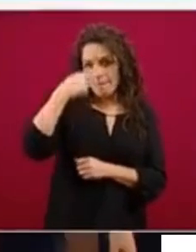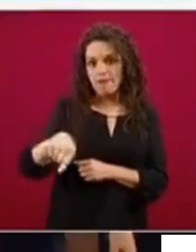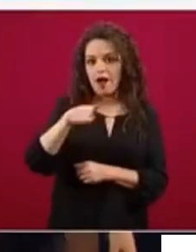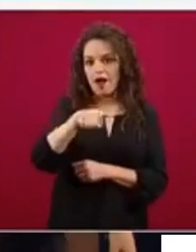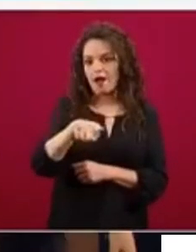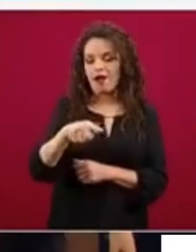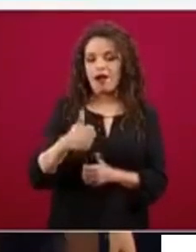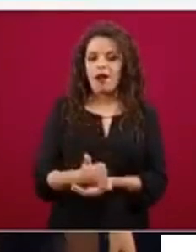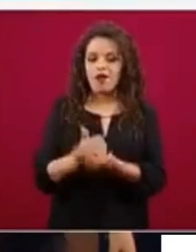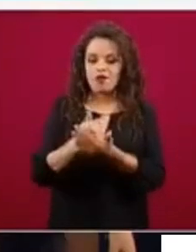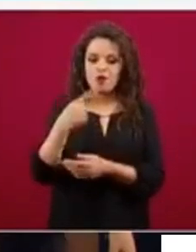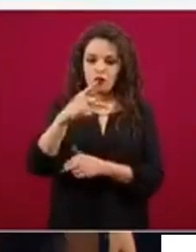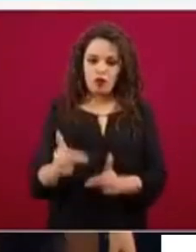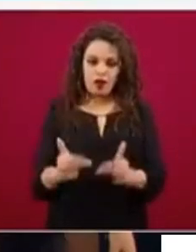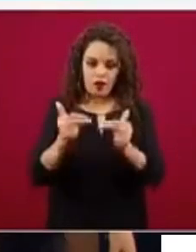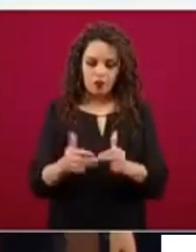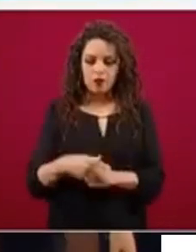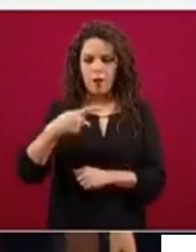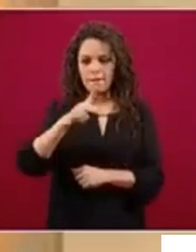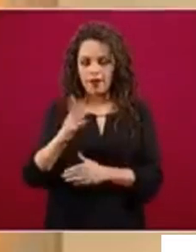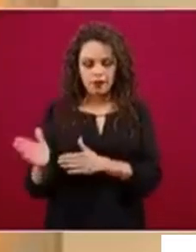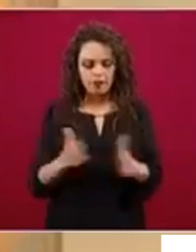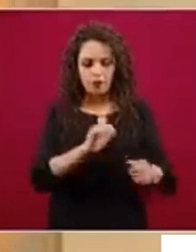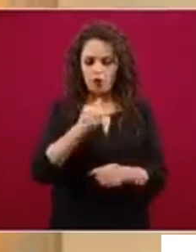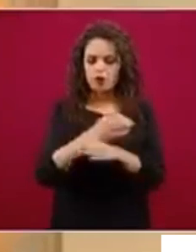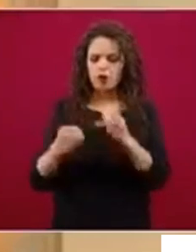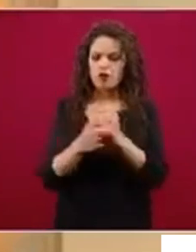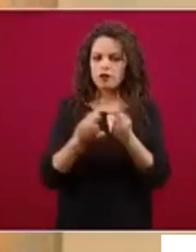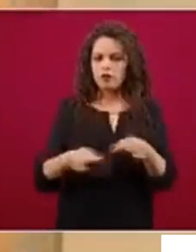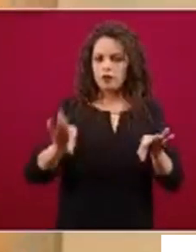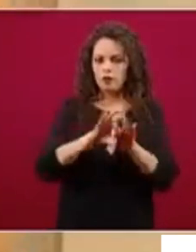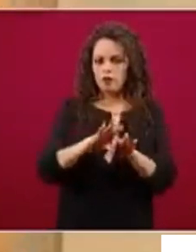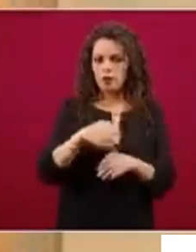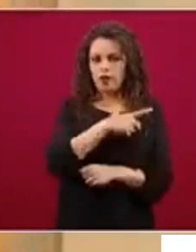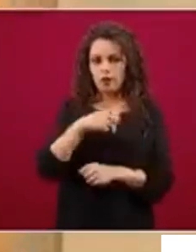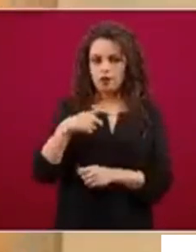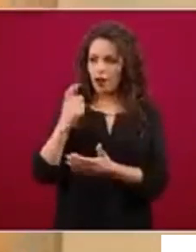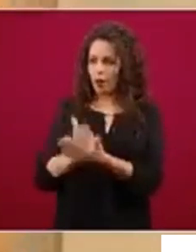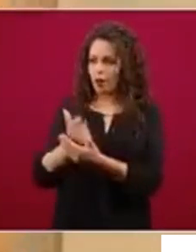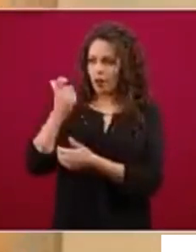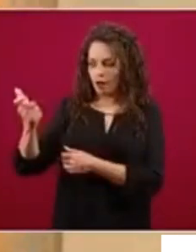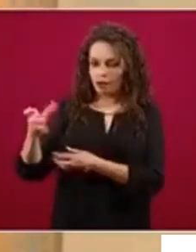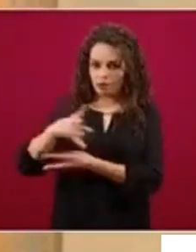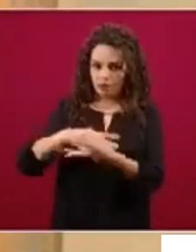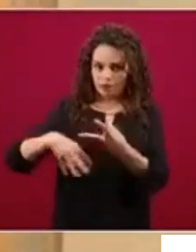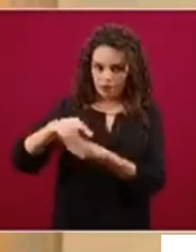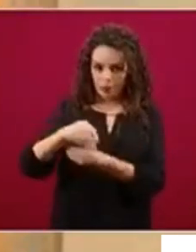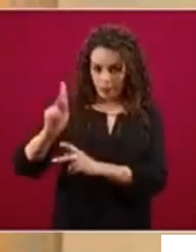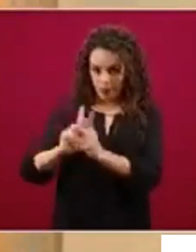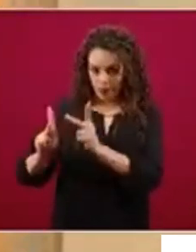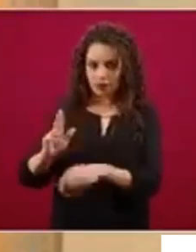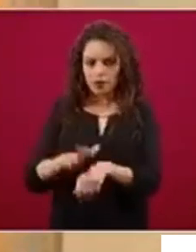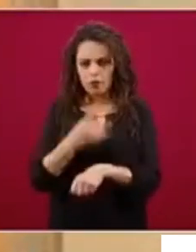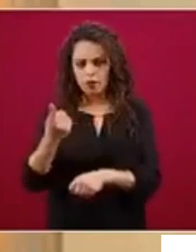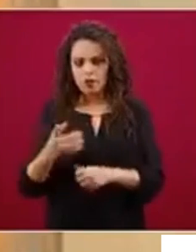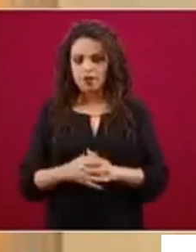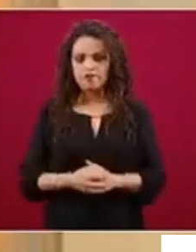hay otra razón muy importante para devolver o reembolsar el préstamo, y es la sostenibilidad del programa, porque sólo así